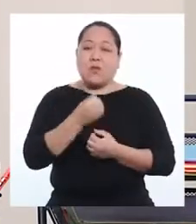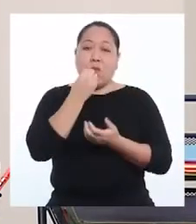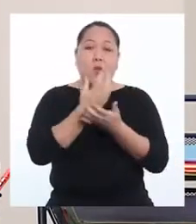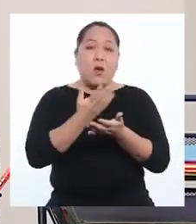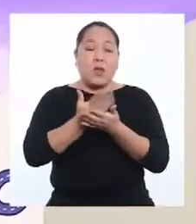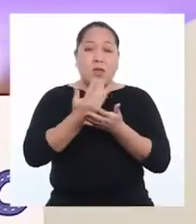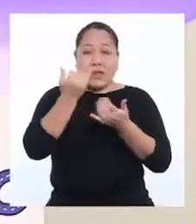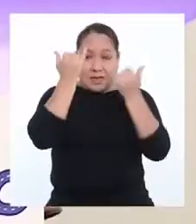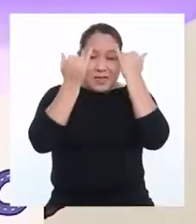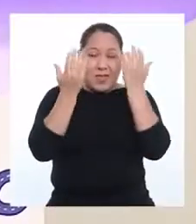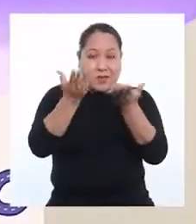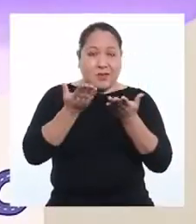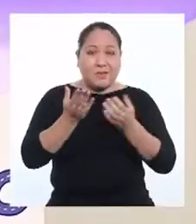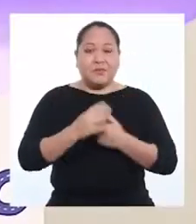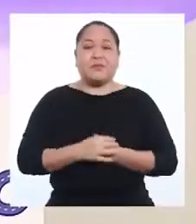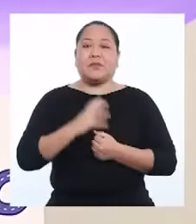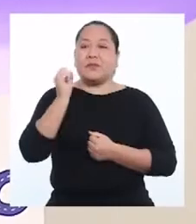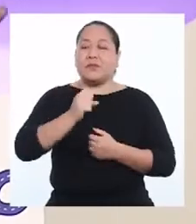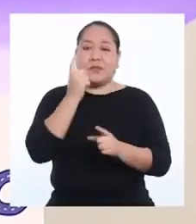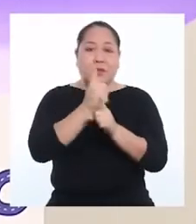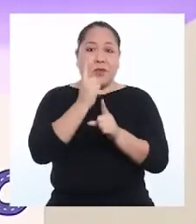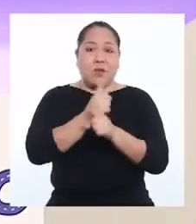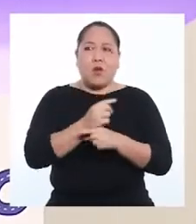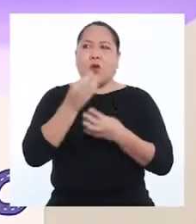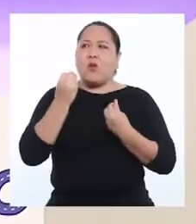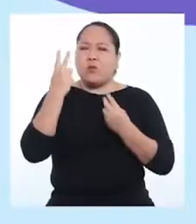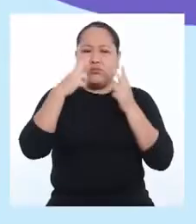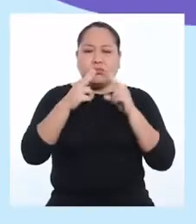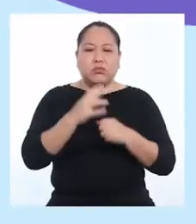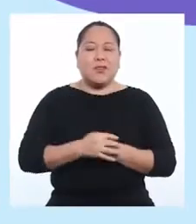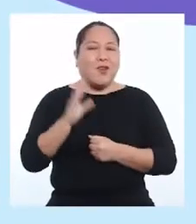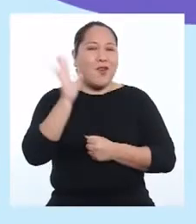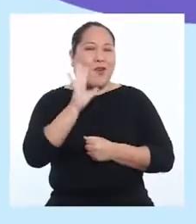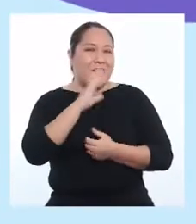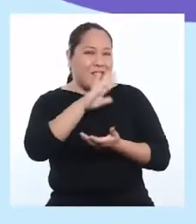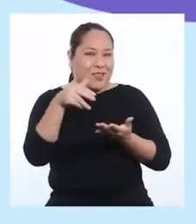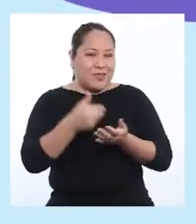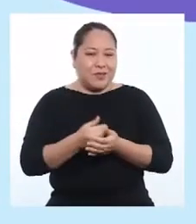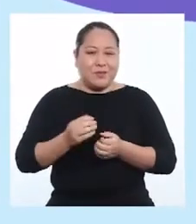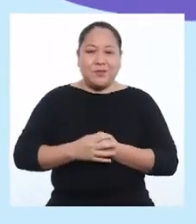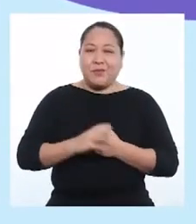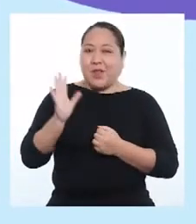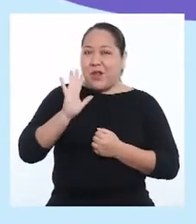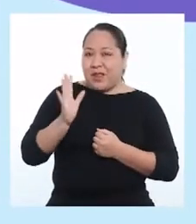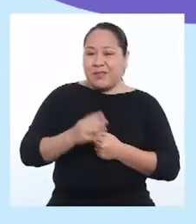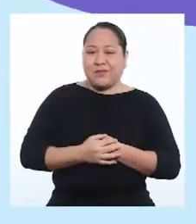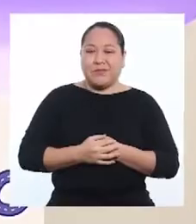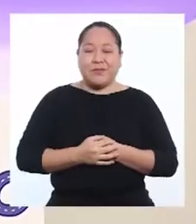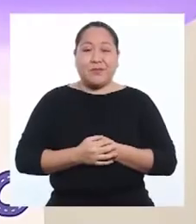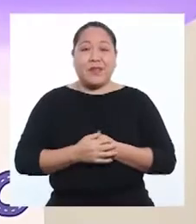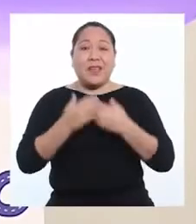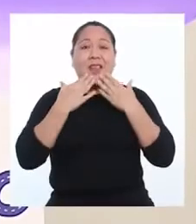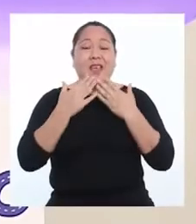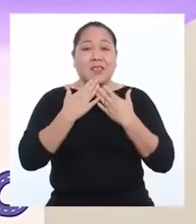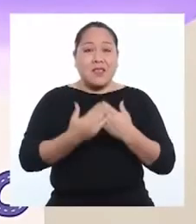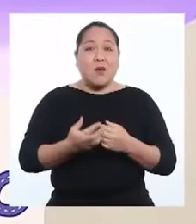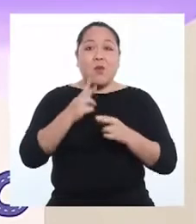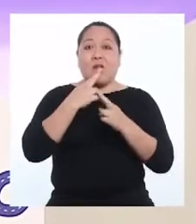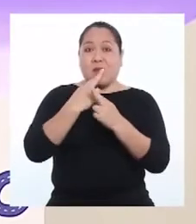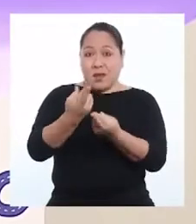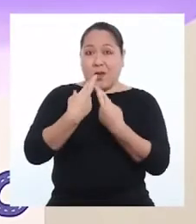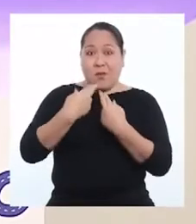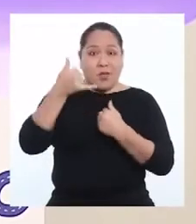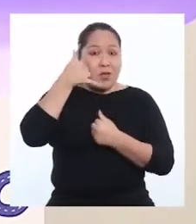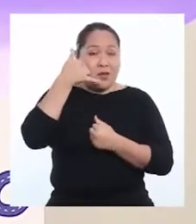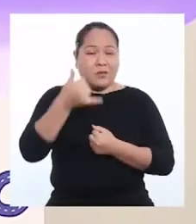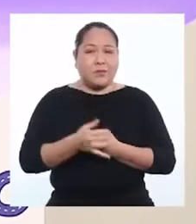buenas ideas. Tienes razón. Como no se me ocurrió. Hola a todas y todos. ¿Qué tal? Gracias por contestar nuestra